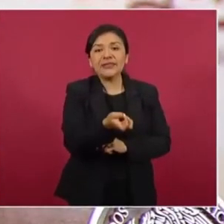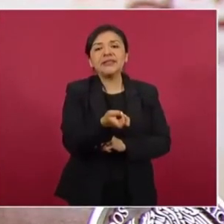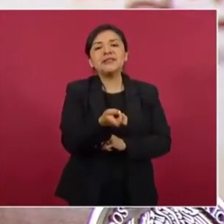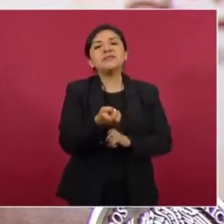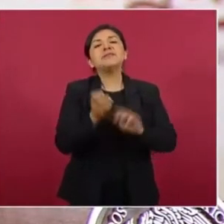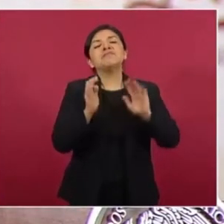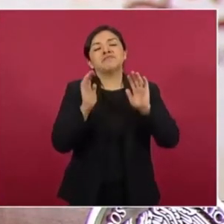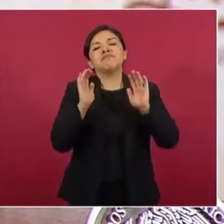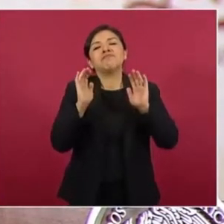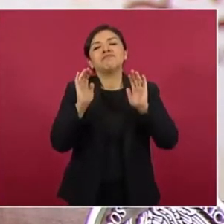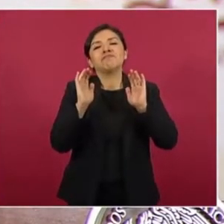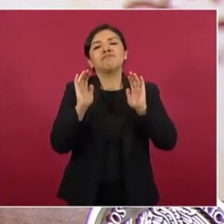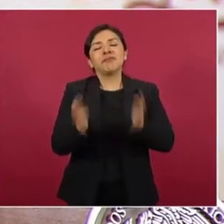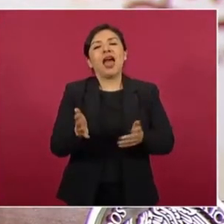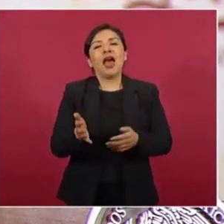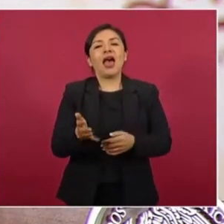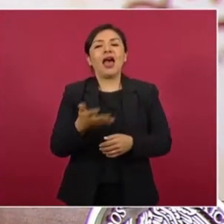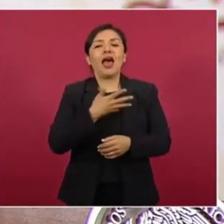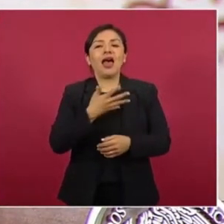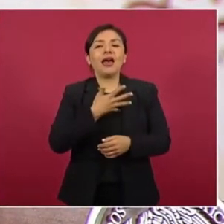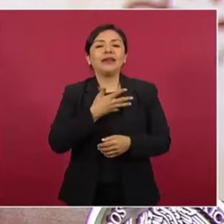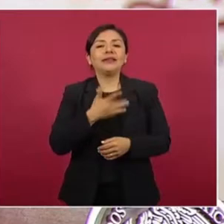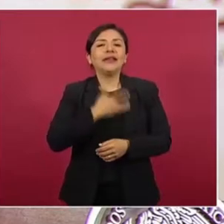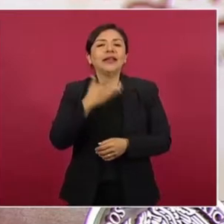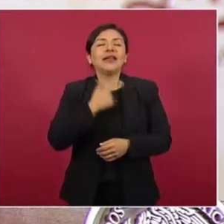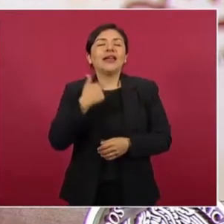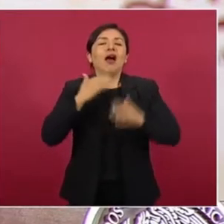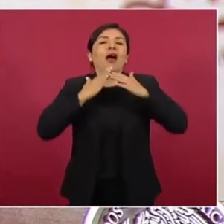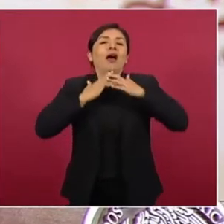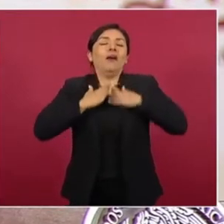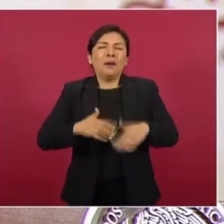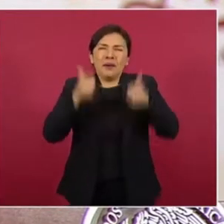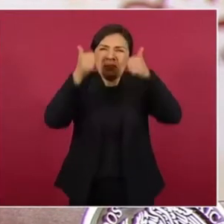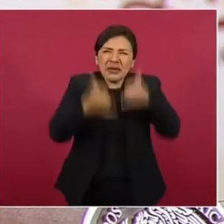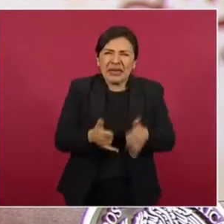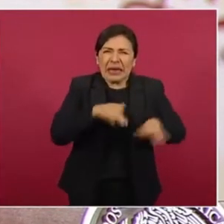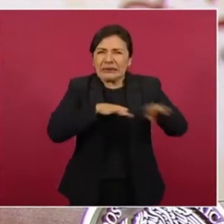se nos alivianó la carga.